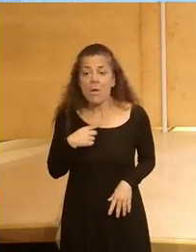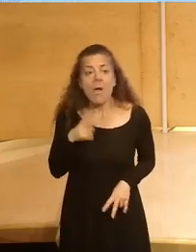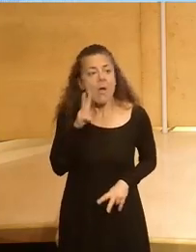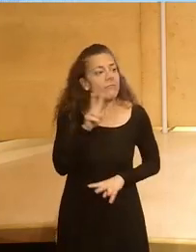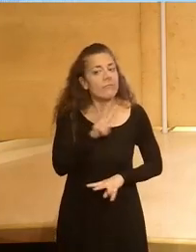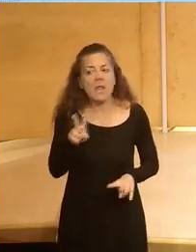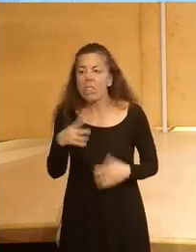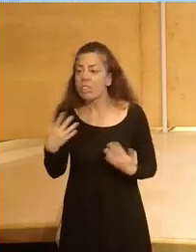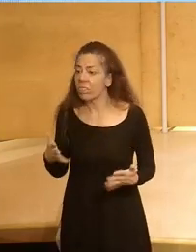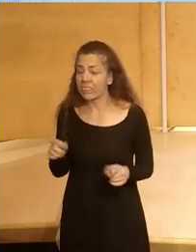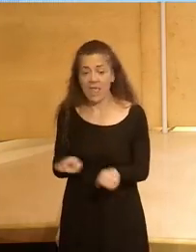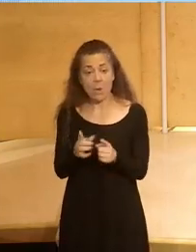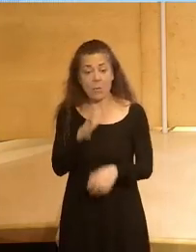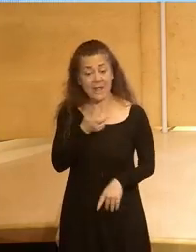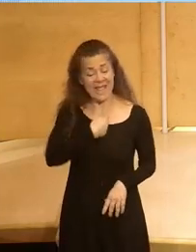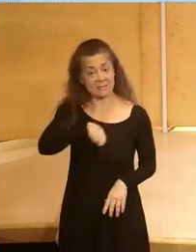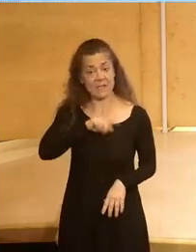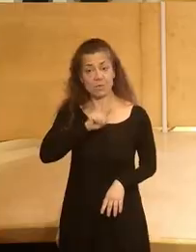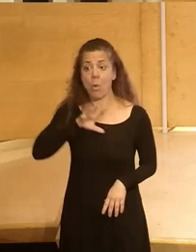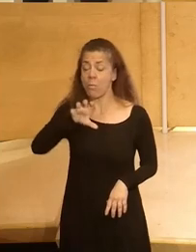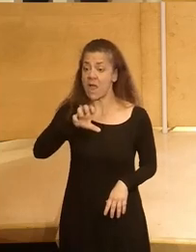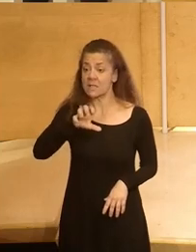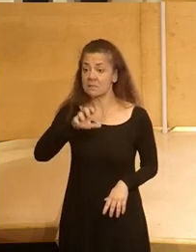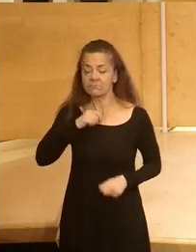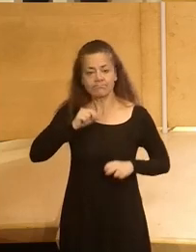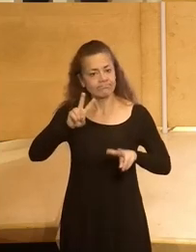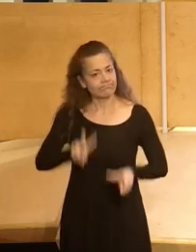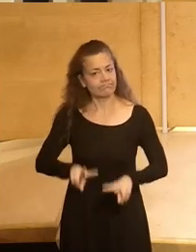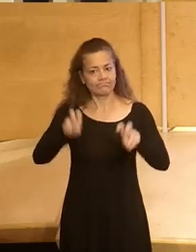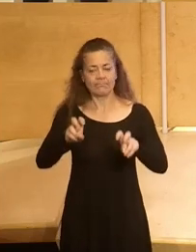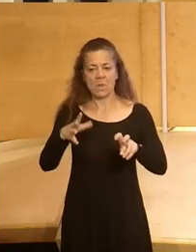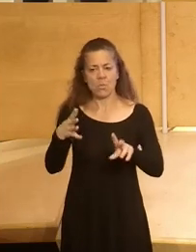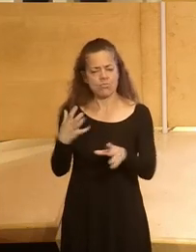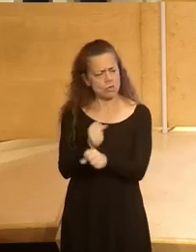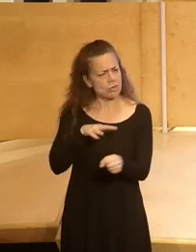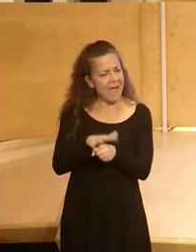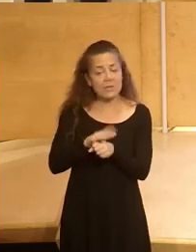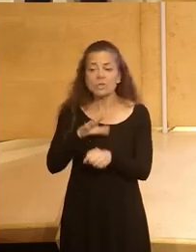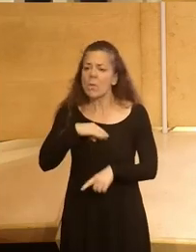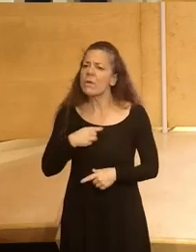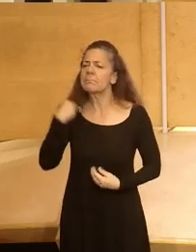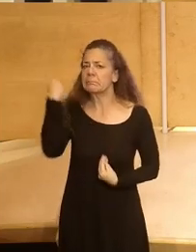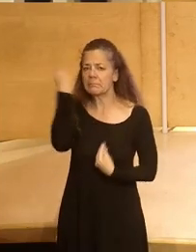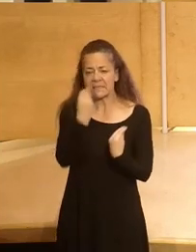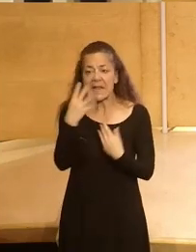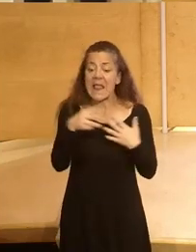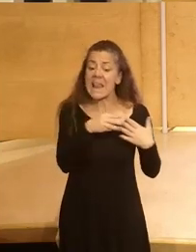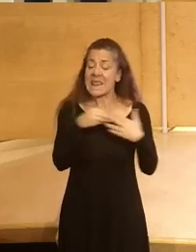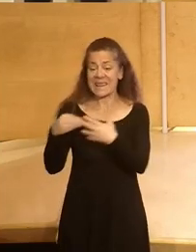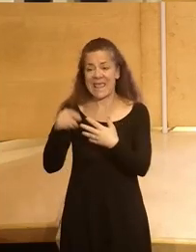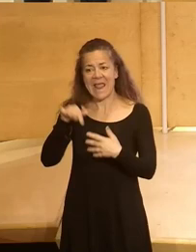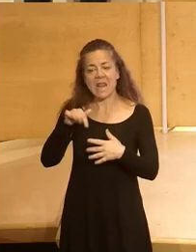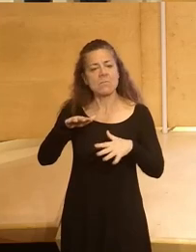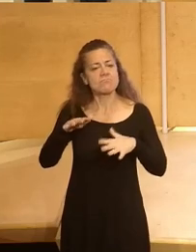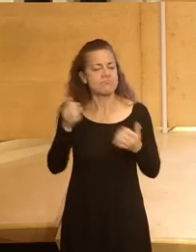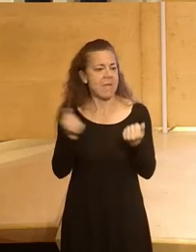donde miremos España es un país que está a la vanguardia en muchos ámbitos y que puede perfectamente plantearse liderar el vehículo